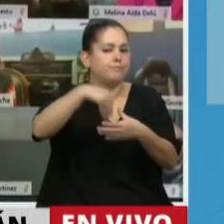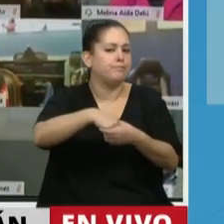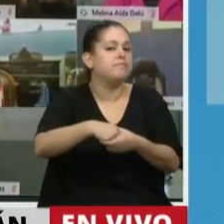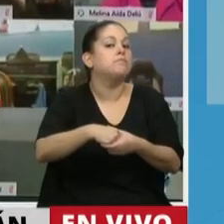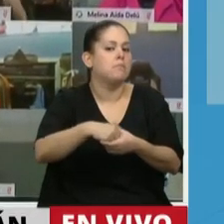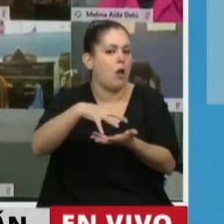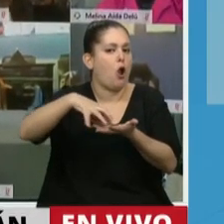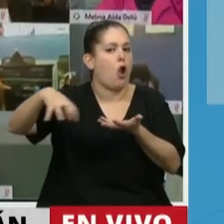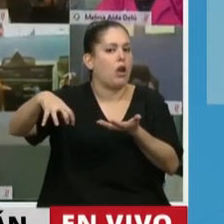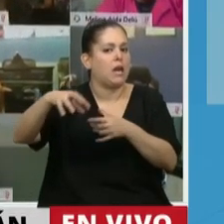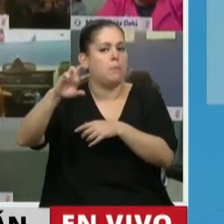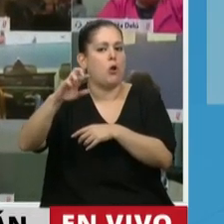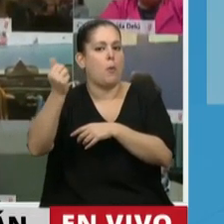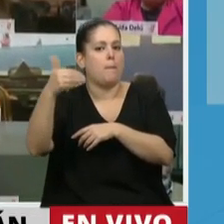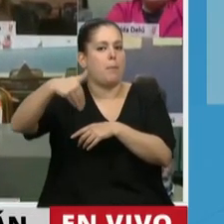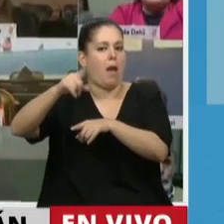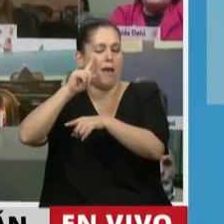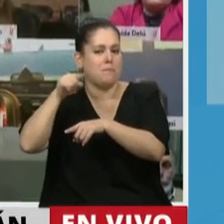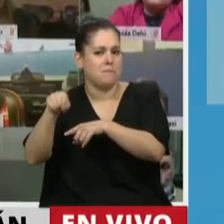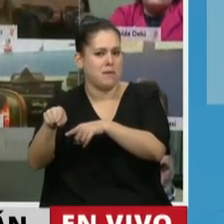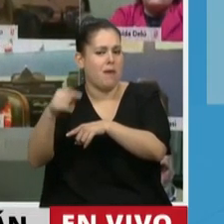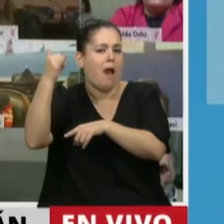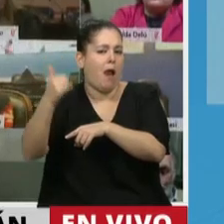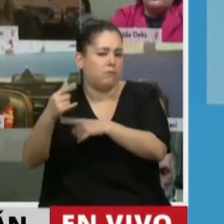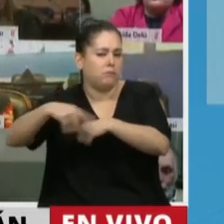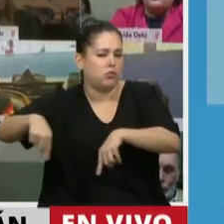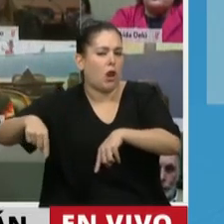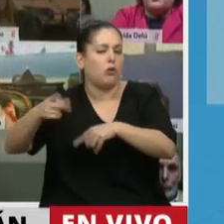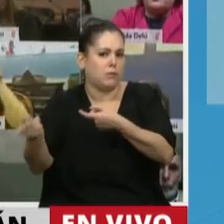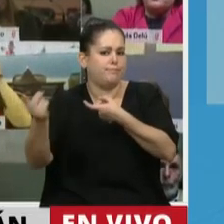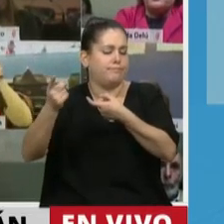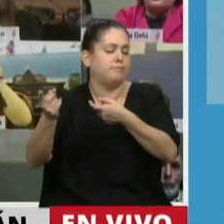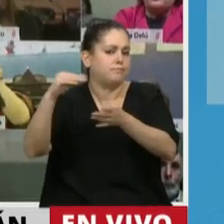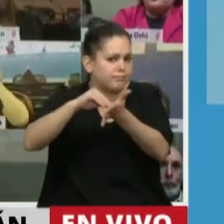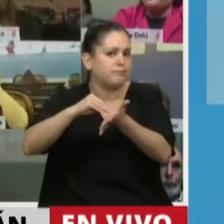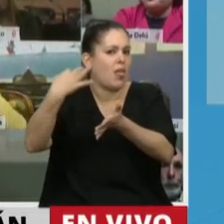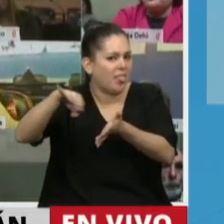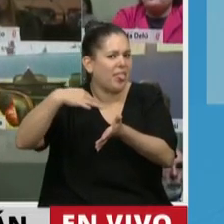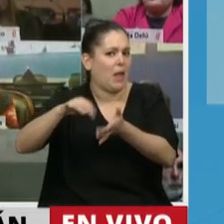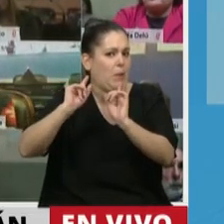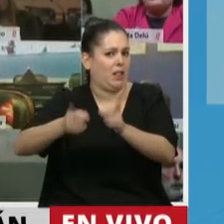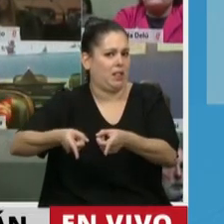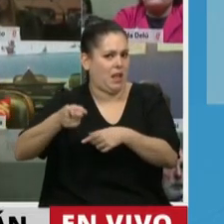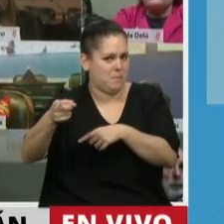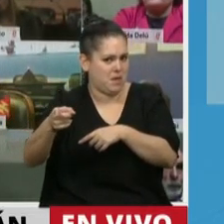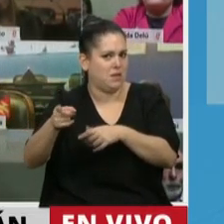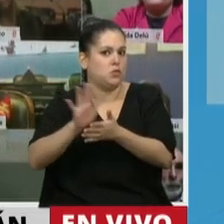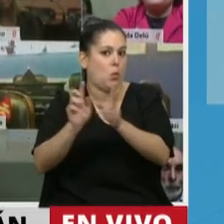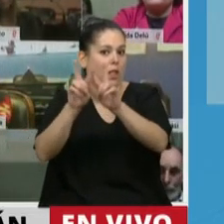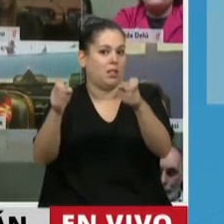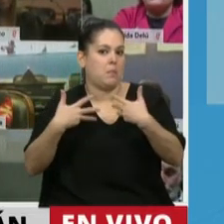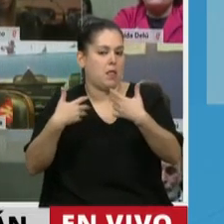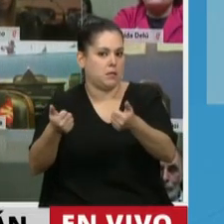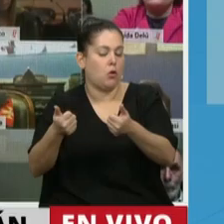es un ente, es un organismo que tiene mucho que ver con esta temática y básicamente tiene que ver con